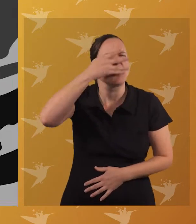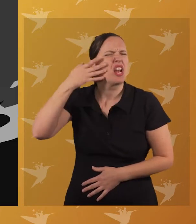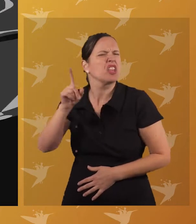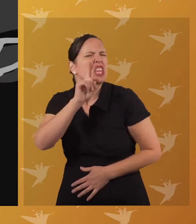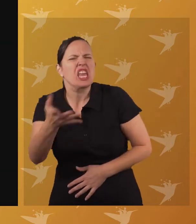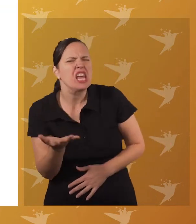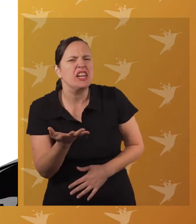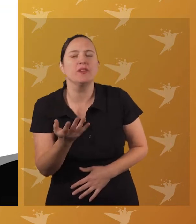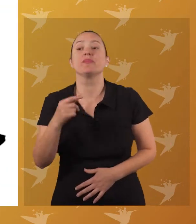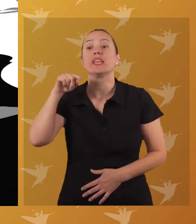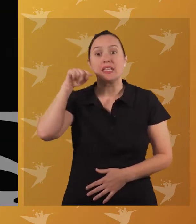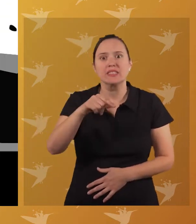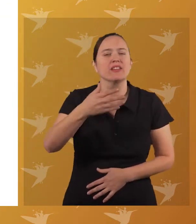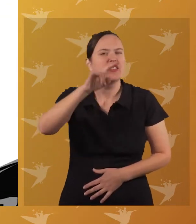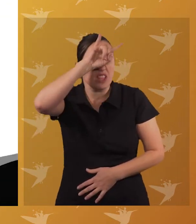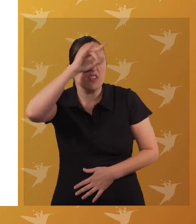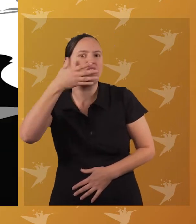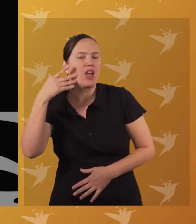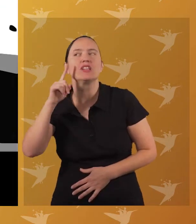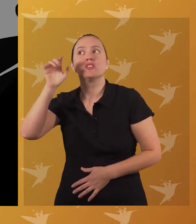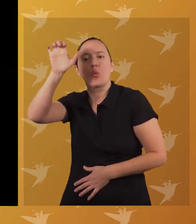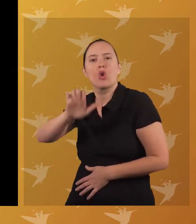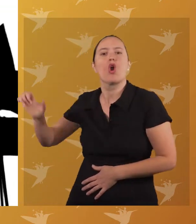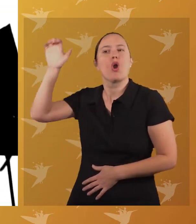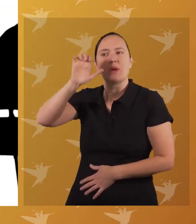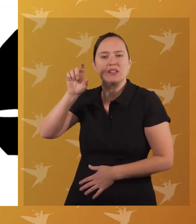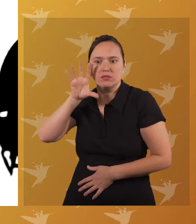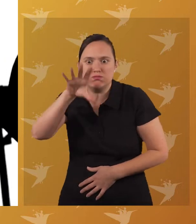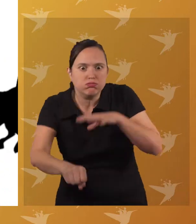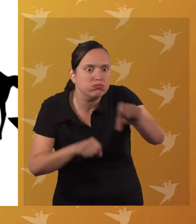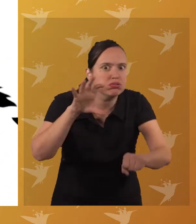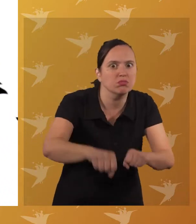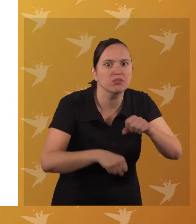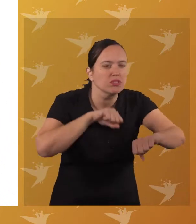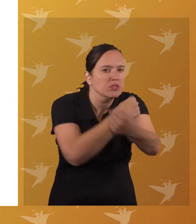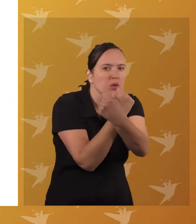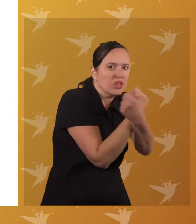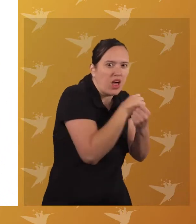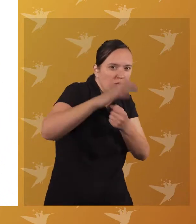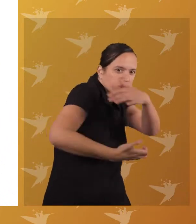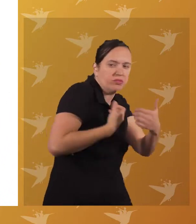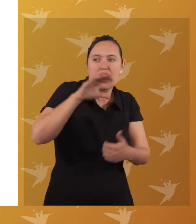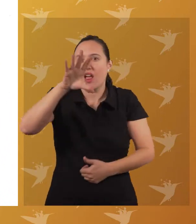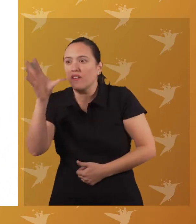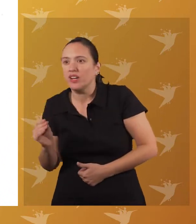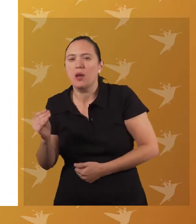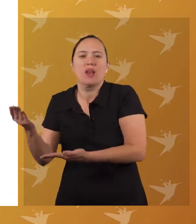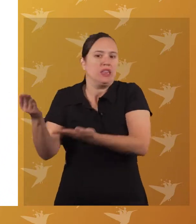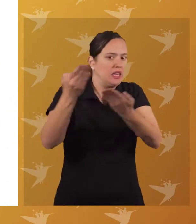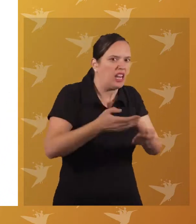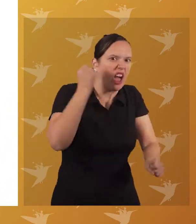abuelita? Así les decía a nuestros ancestros A los europeos que secuestraron personas en África